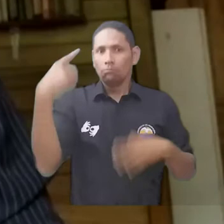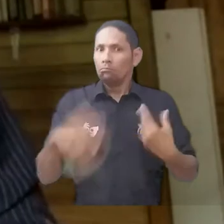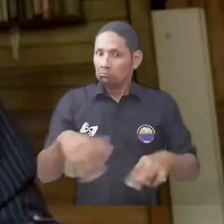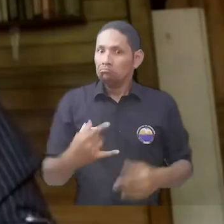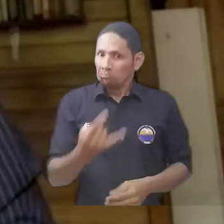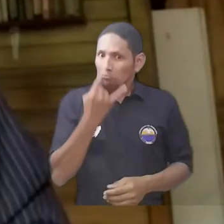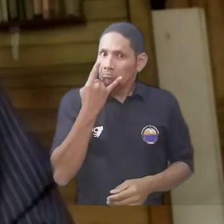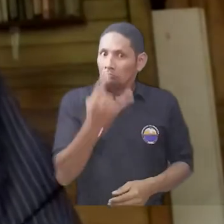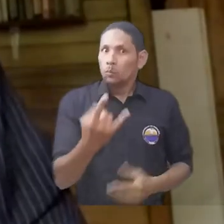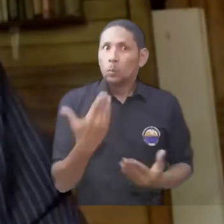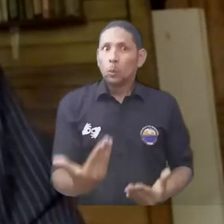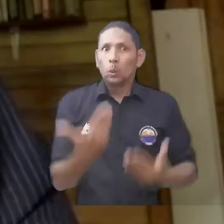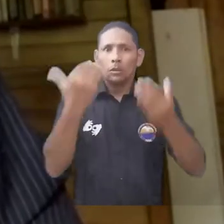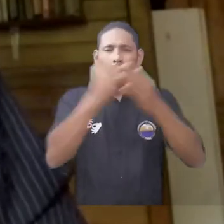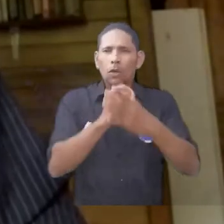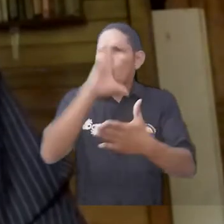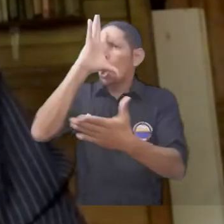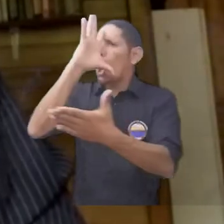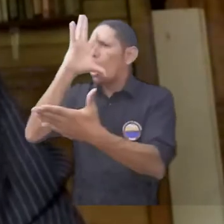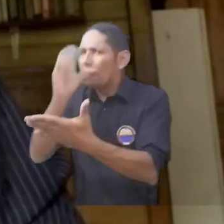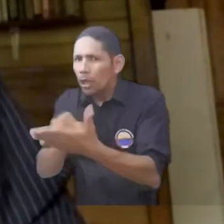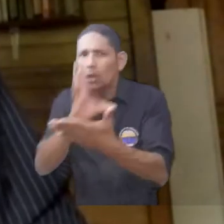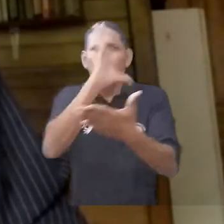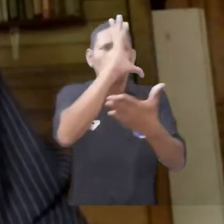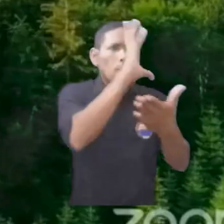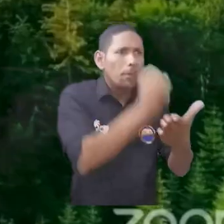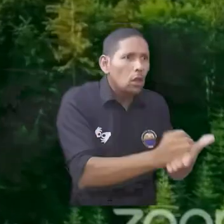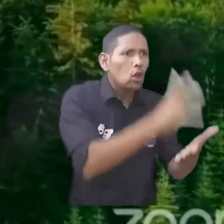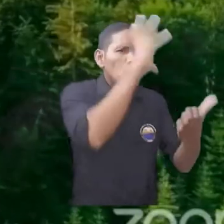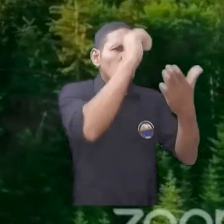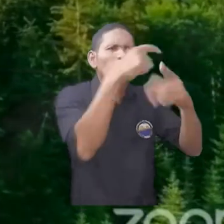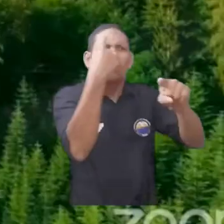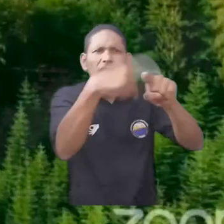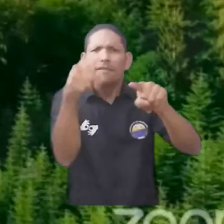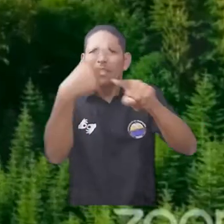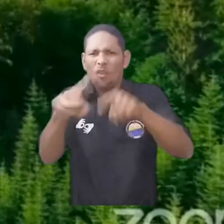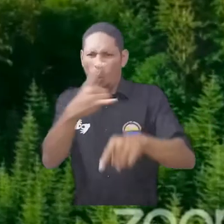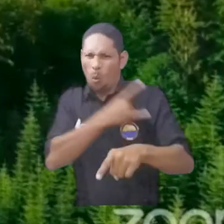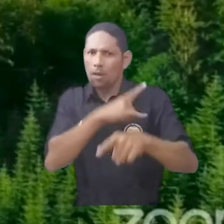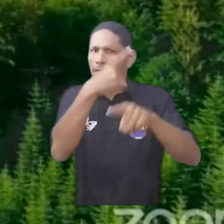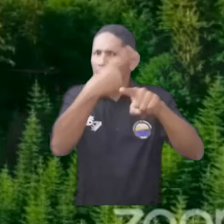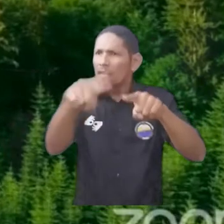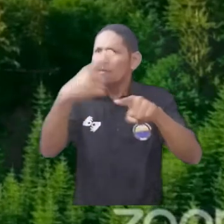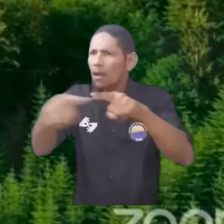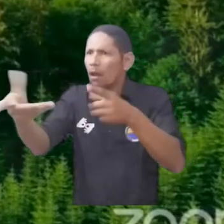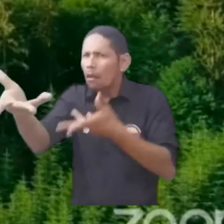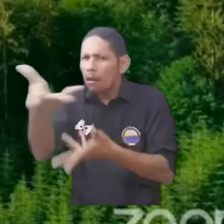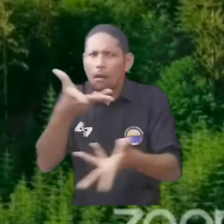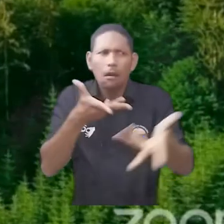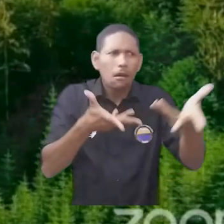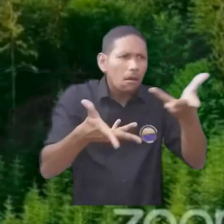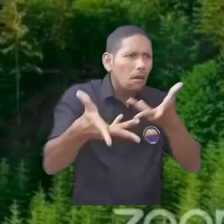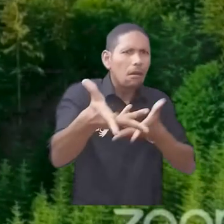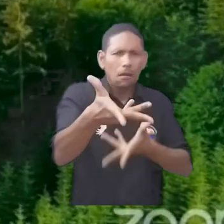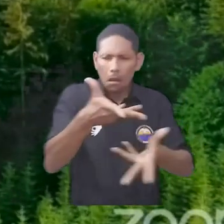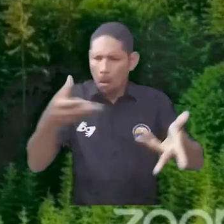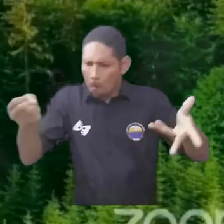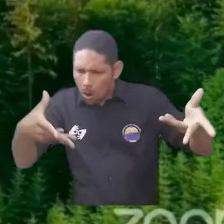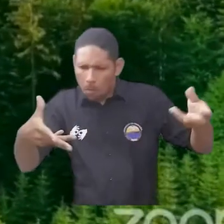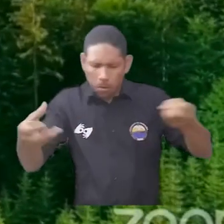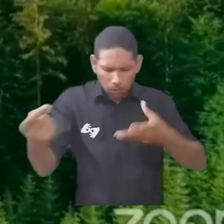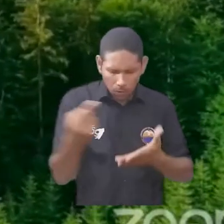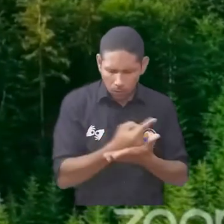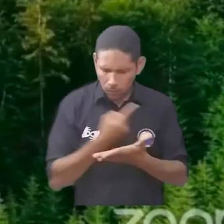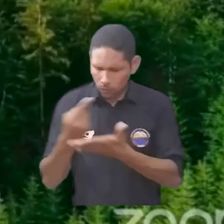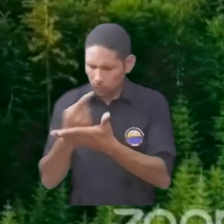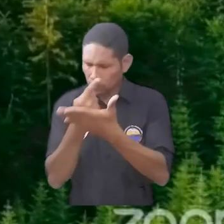ver puntos de vista de diferentes colegas de diferentes universidades y cómo uno se nutre y